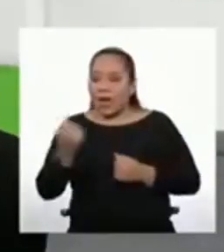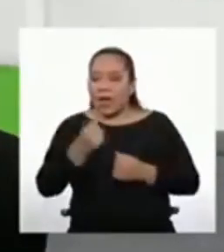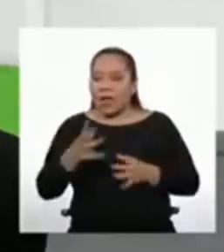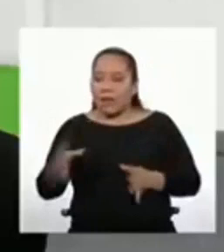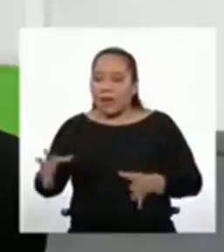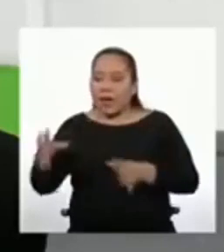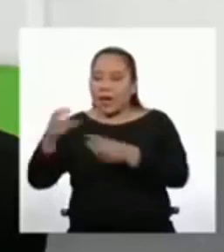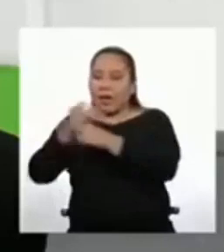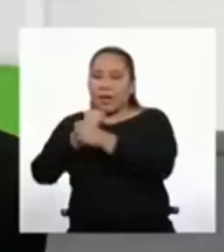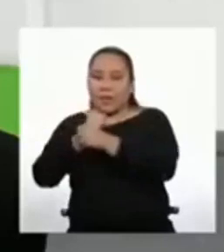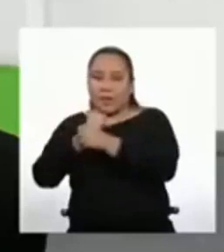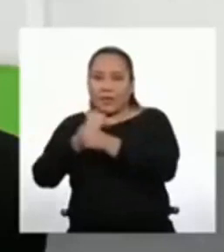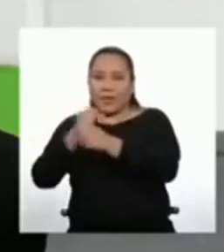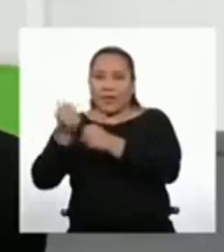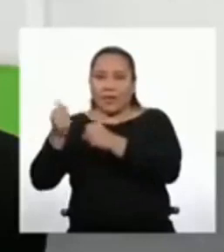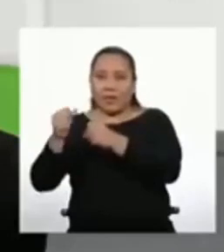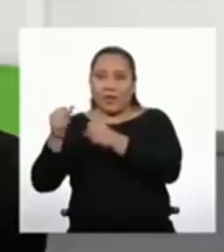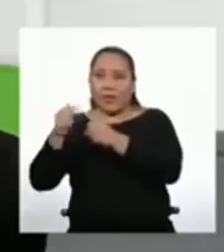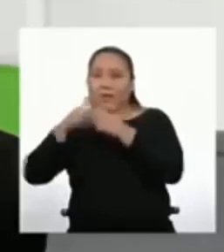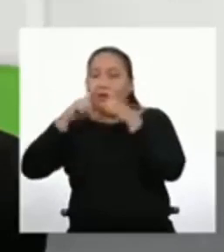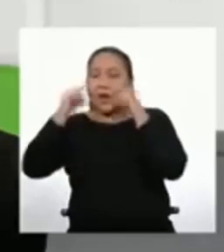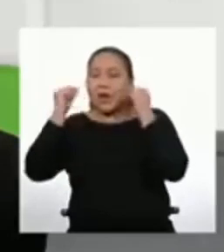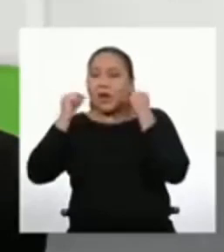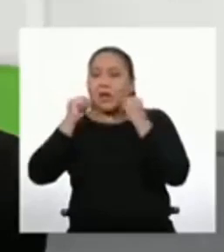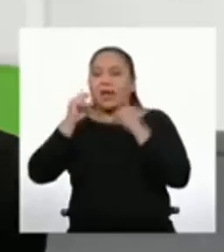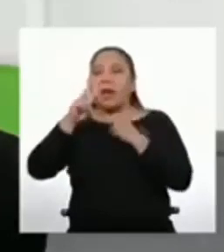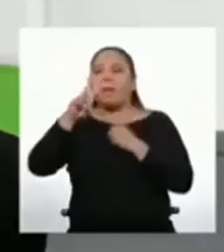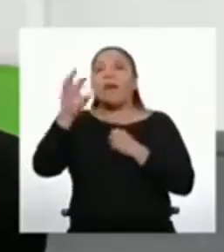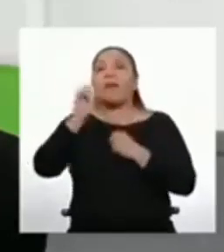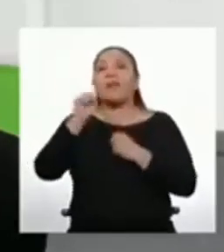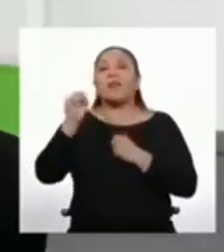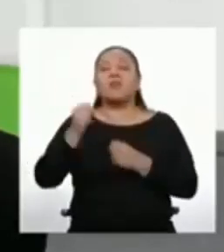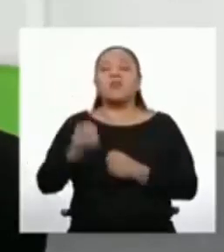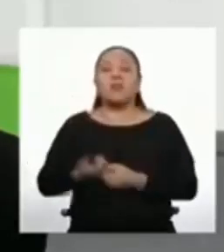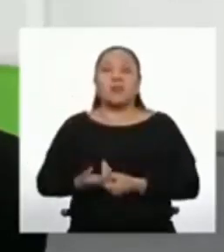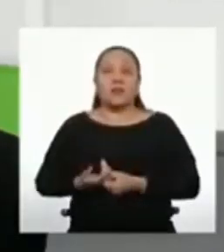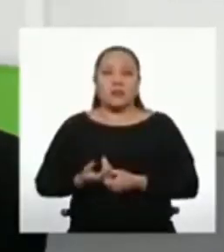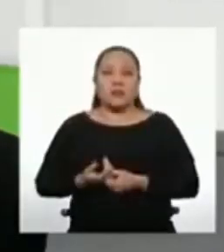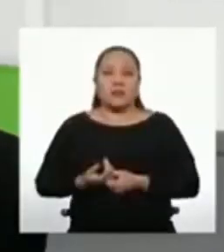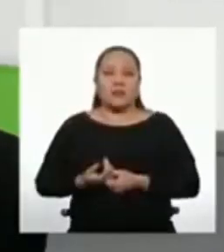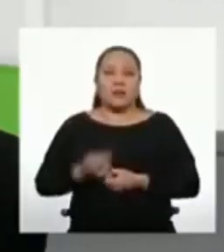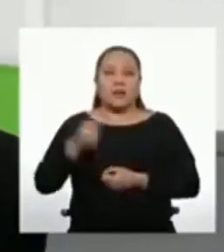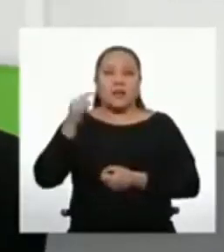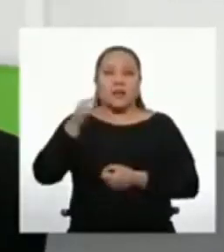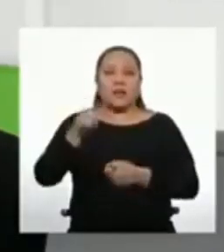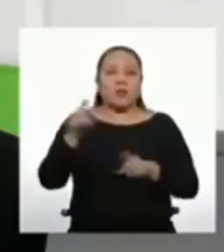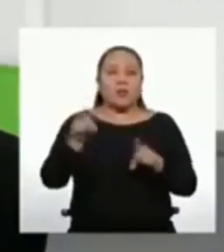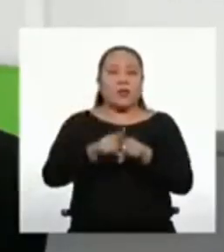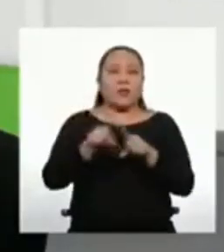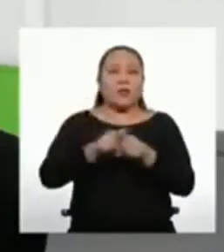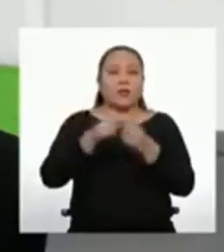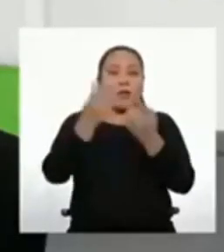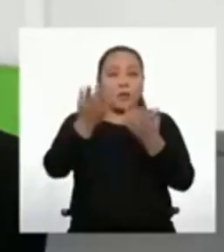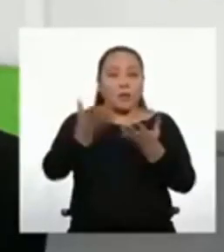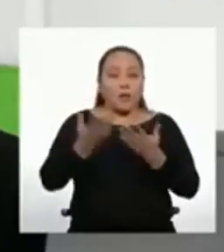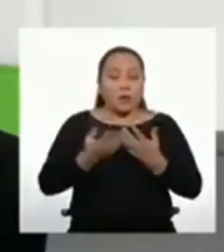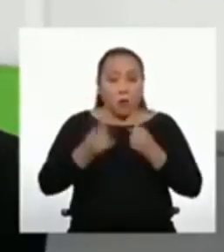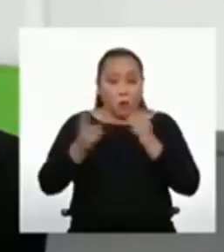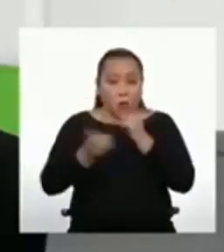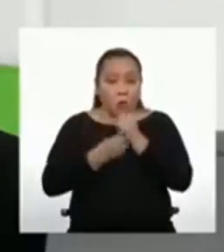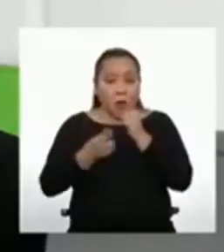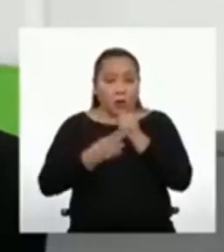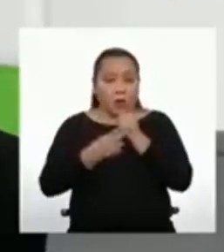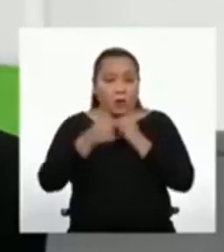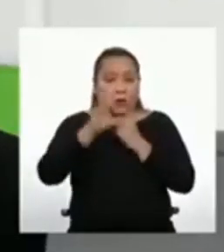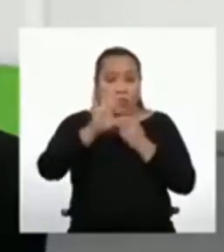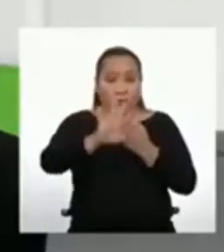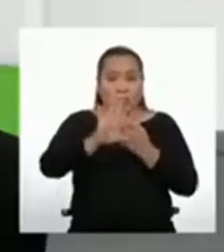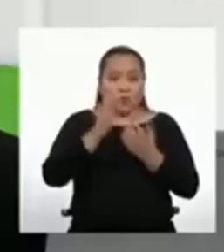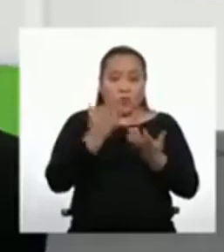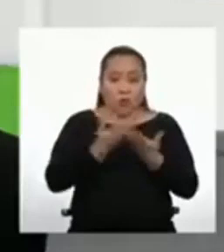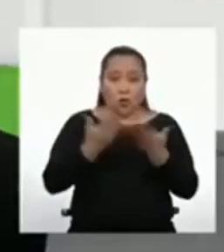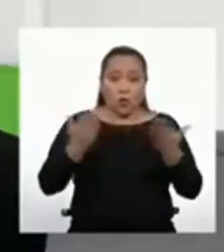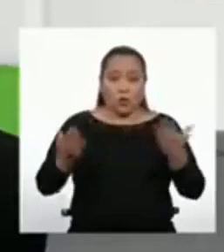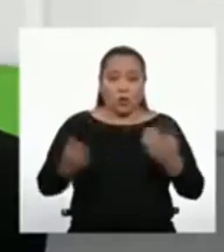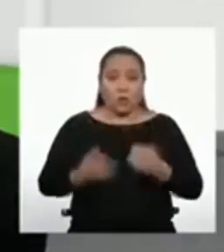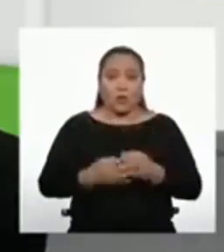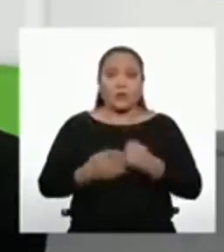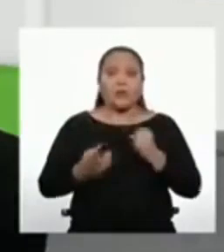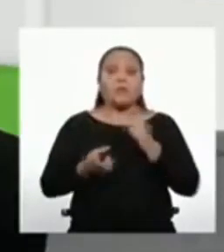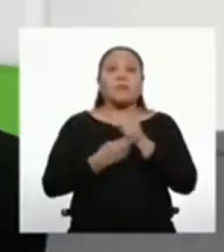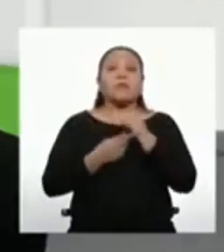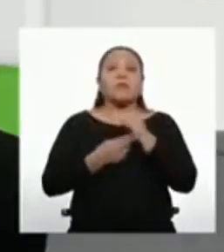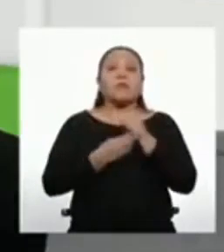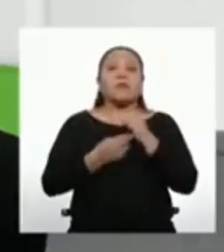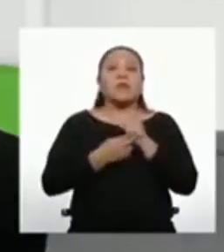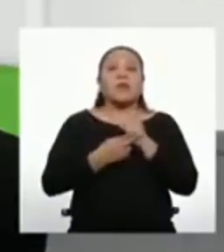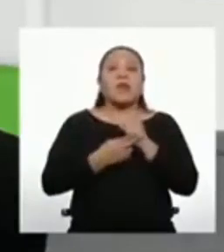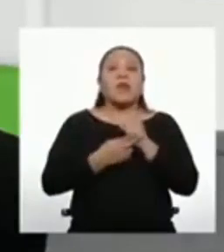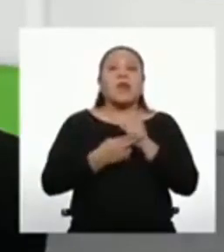No olvides registrar tus datos en tu cuaderno o en hojas. Asimismo, te invito a guardar tus apuntes en un folder, que será el